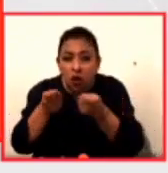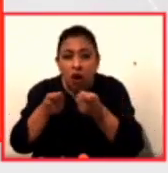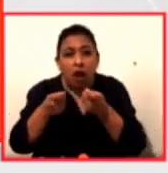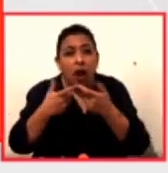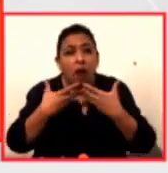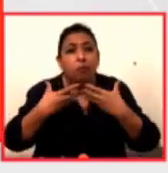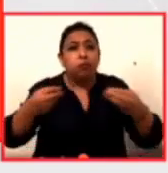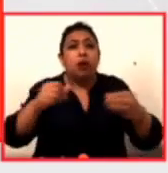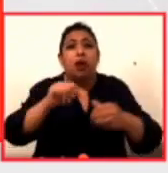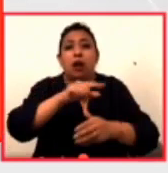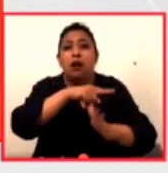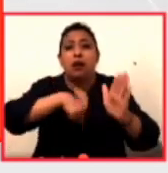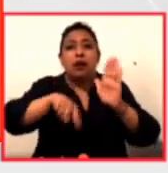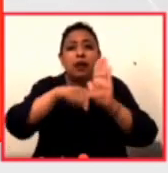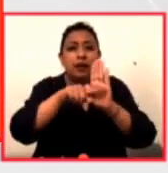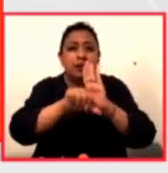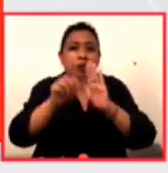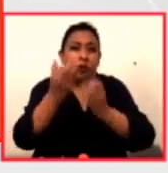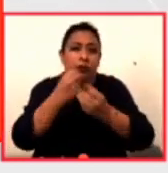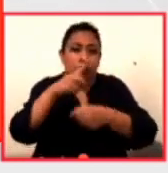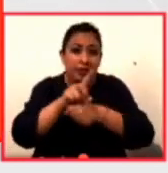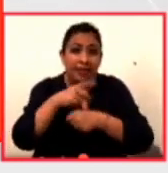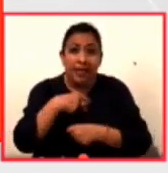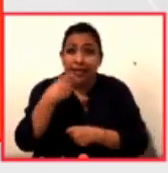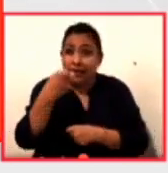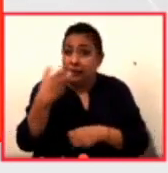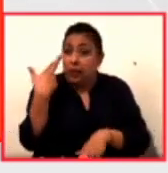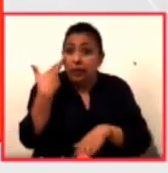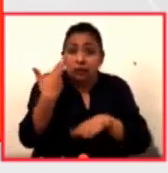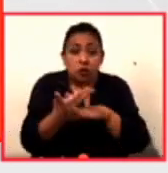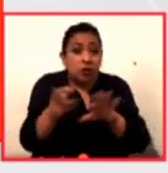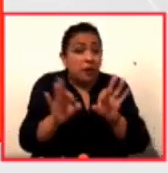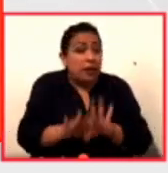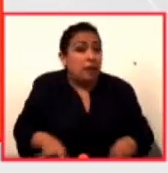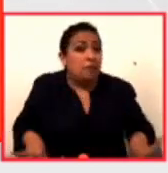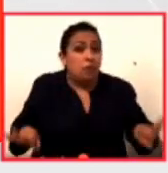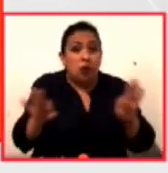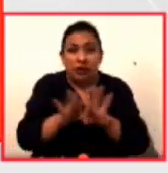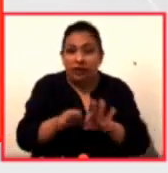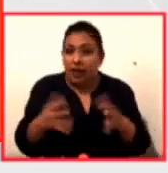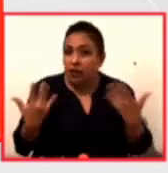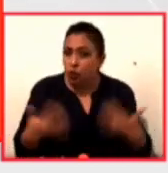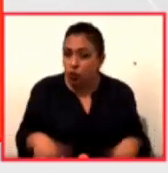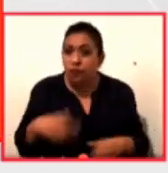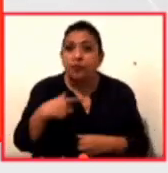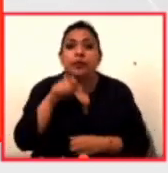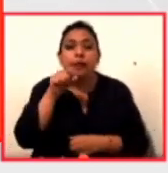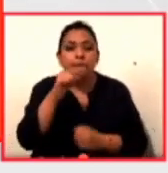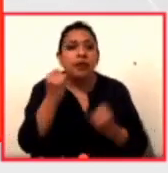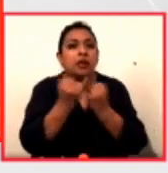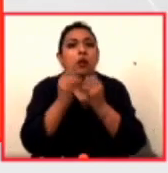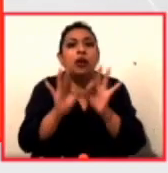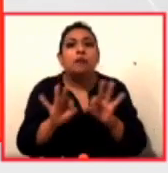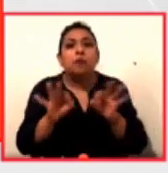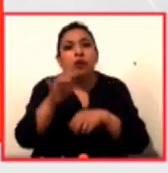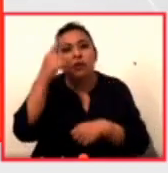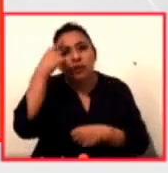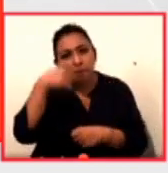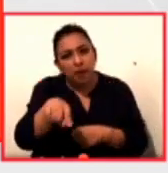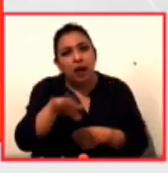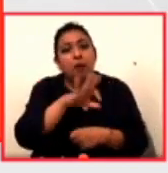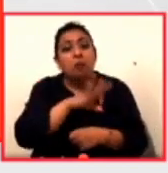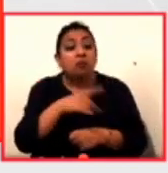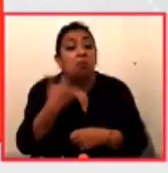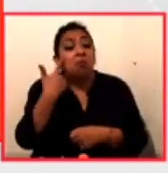negativo a las sociedades este es un papel muy importante y esto va a ser también relevante para poner en tela de